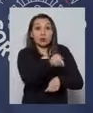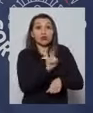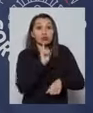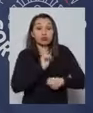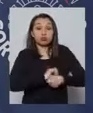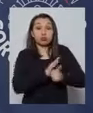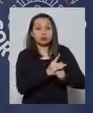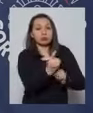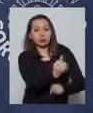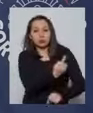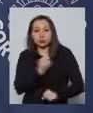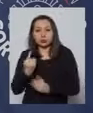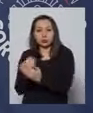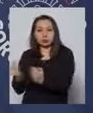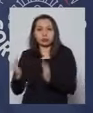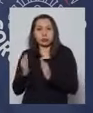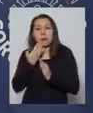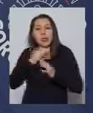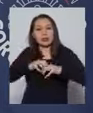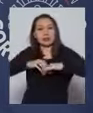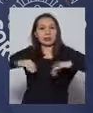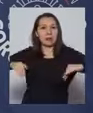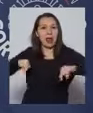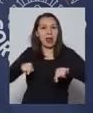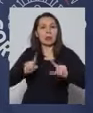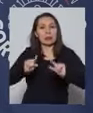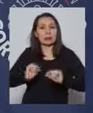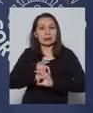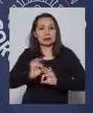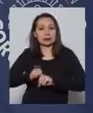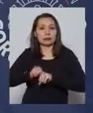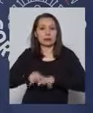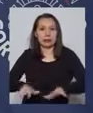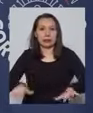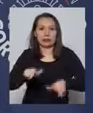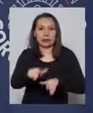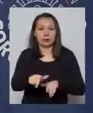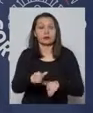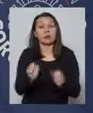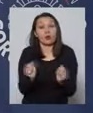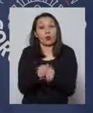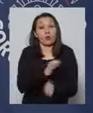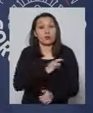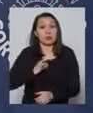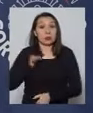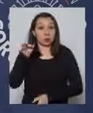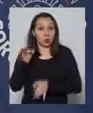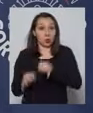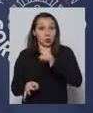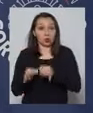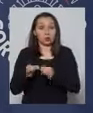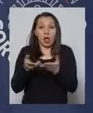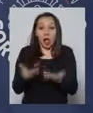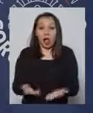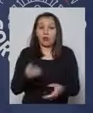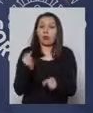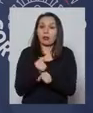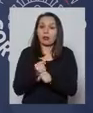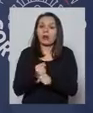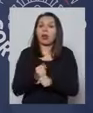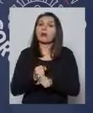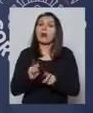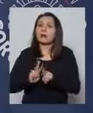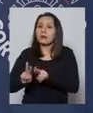están contagiados del resto de los niños para poder evitar los brotes. Junto al Ministerio de Justicia se está trabajando para